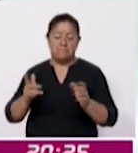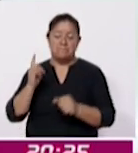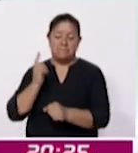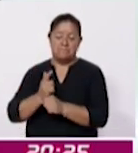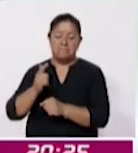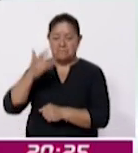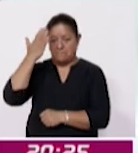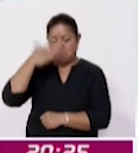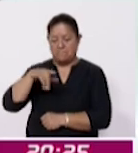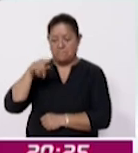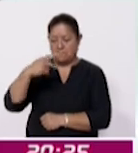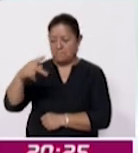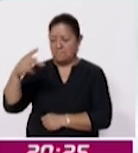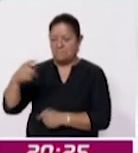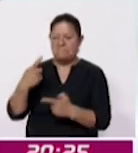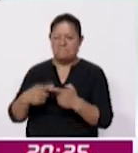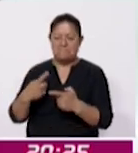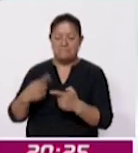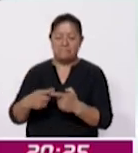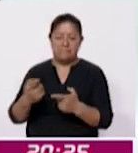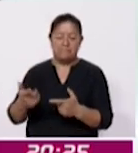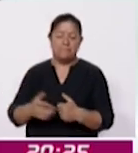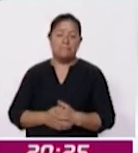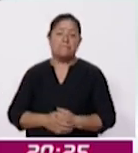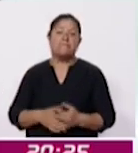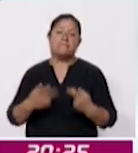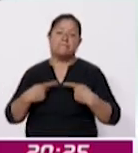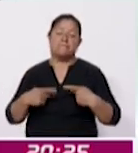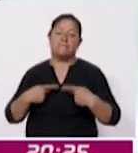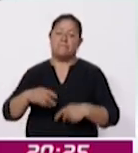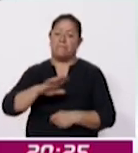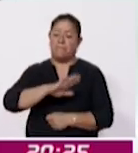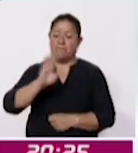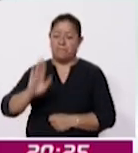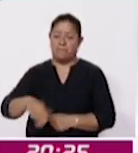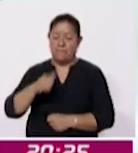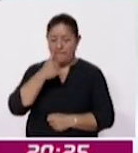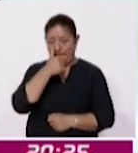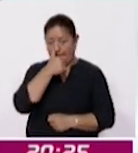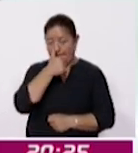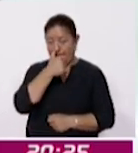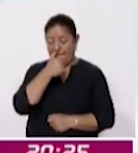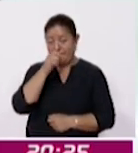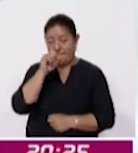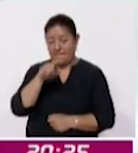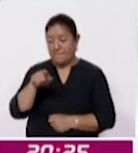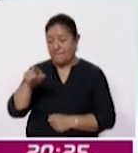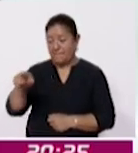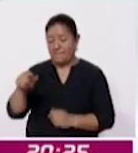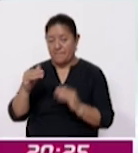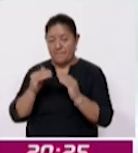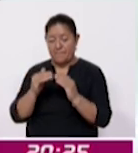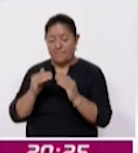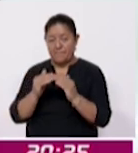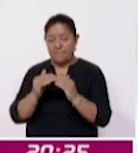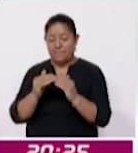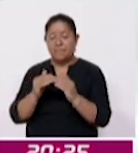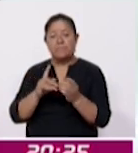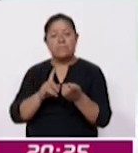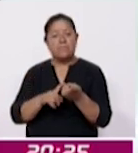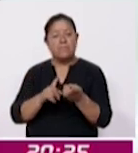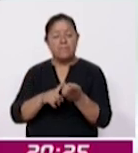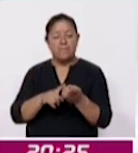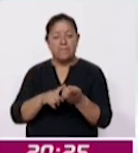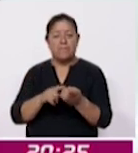Tener la identidad de las personas fallecidas, así como su vecindad, permite a la gente del Ministerio